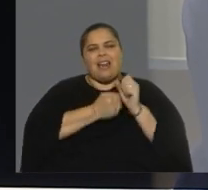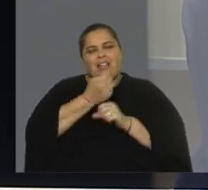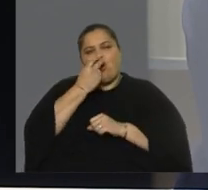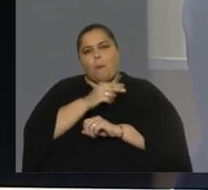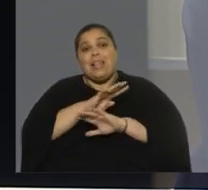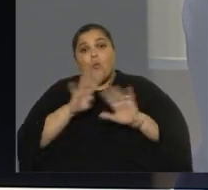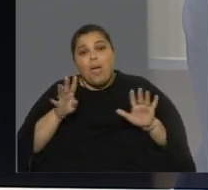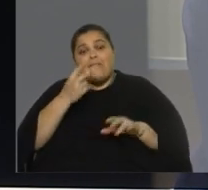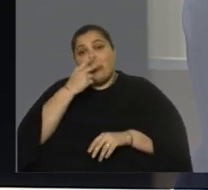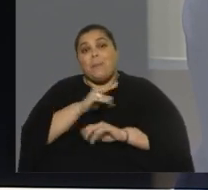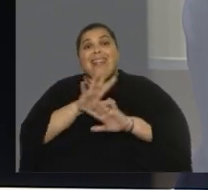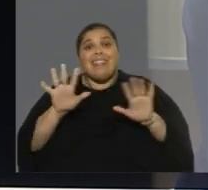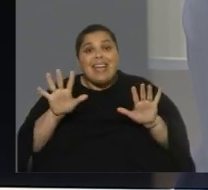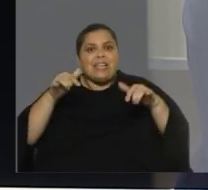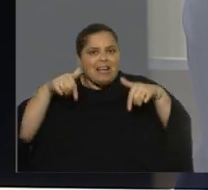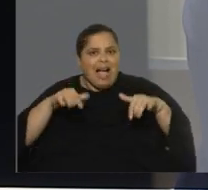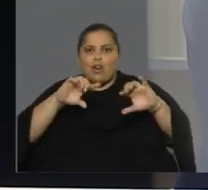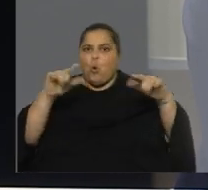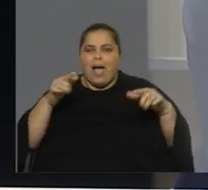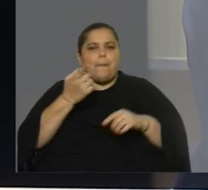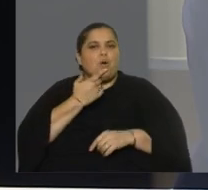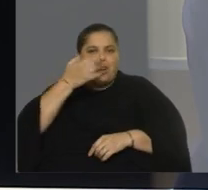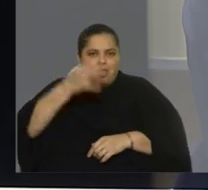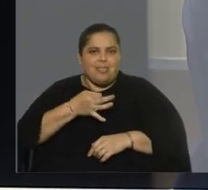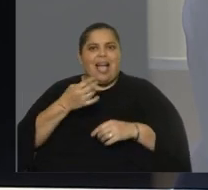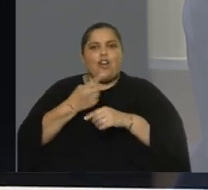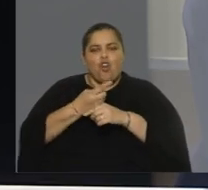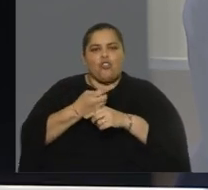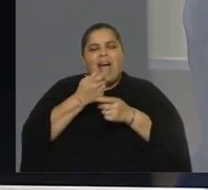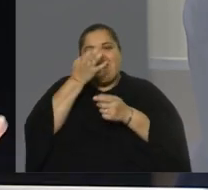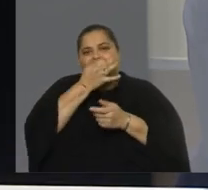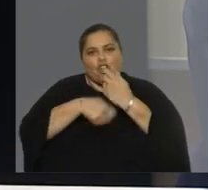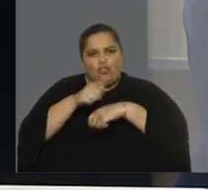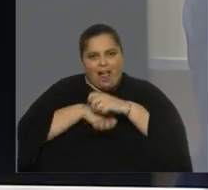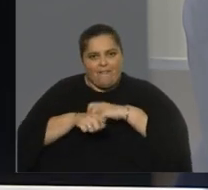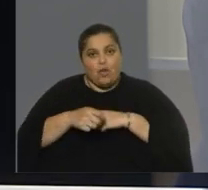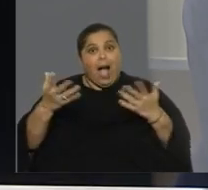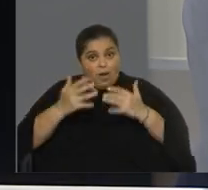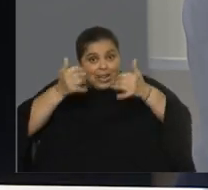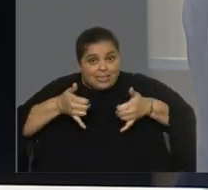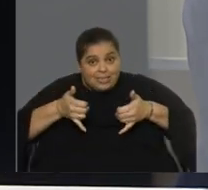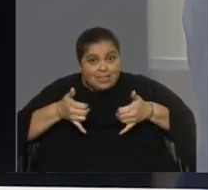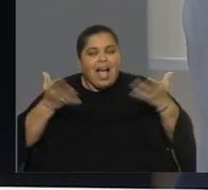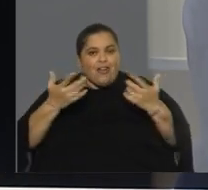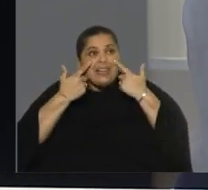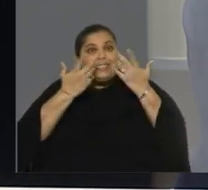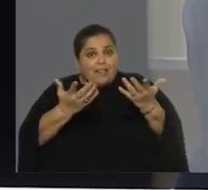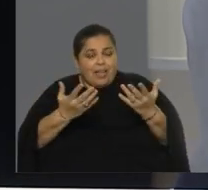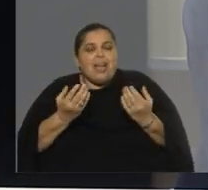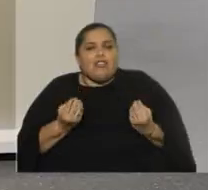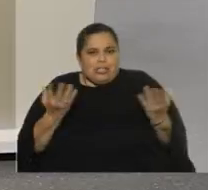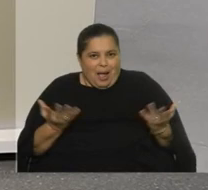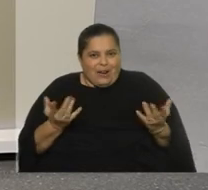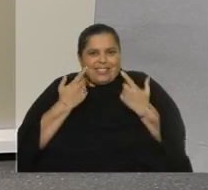2010 que no tenemos una política contra el narcotráfico ahora sí lo que pasa que ahora se ve mucho más porque ahora tenemos una política contra el